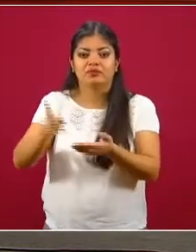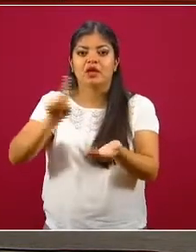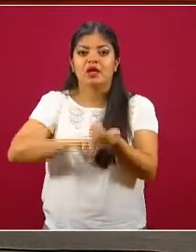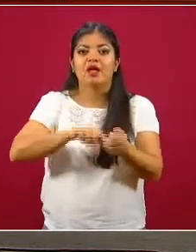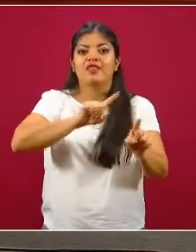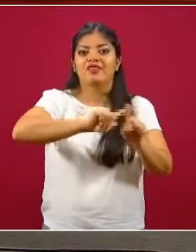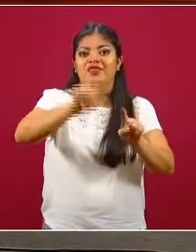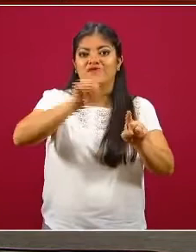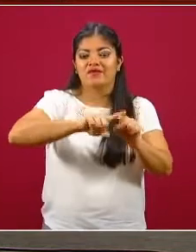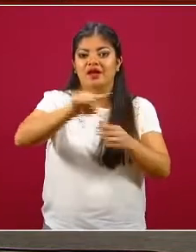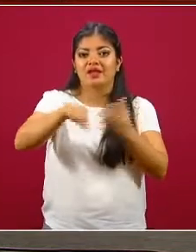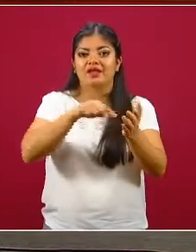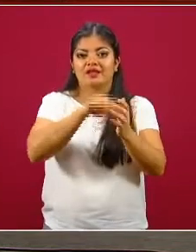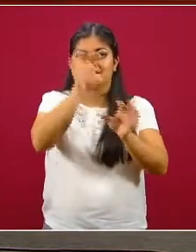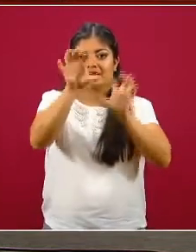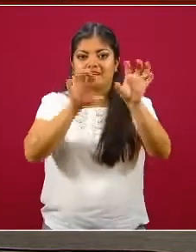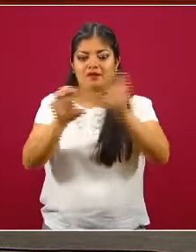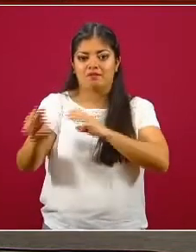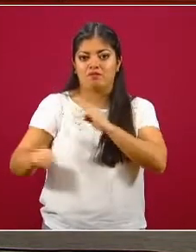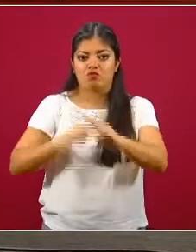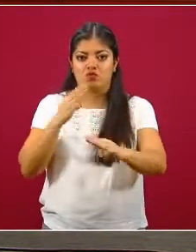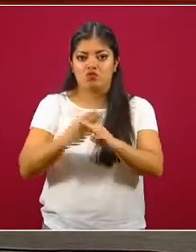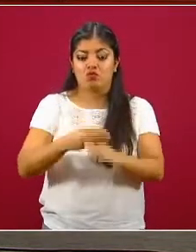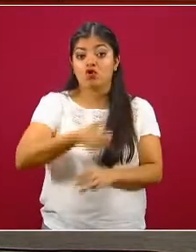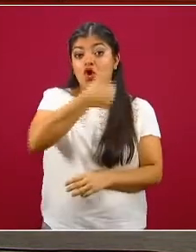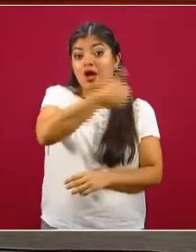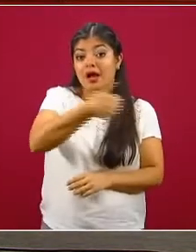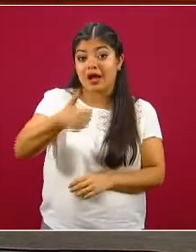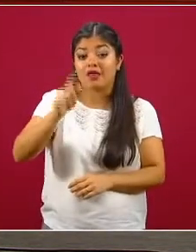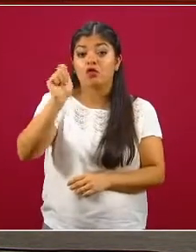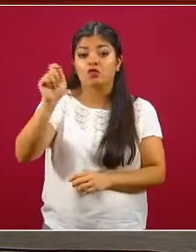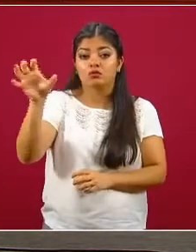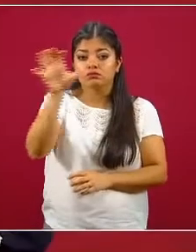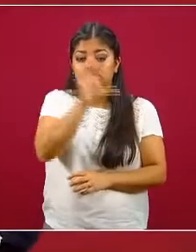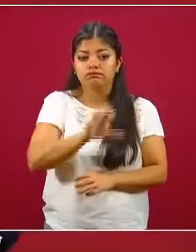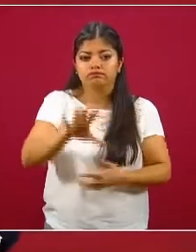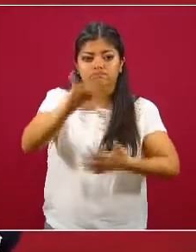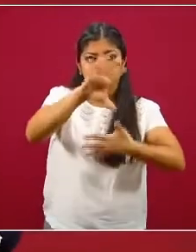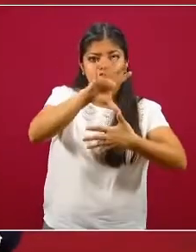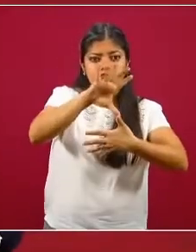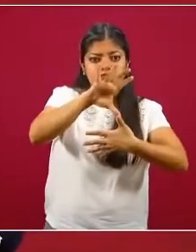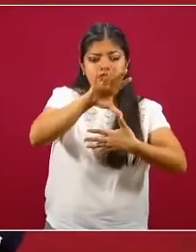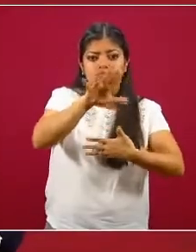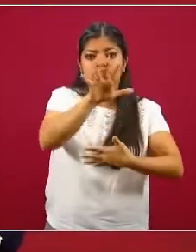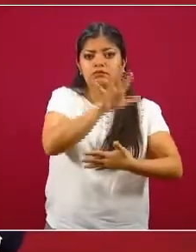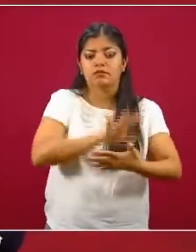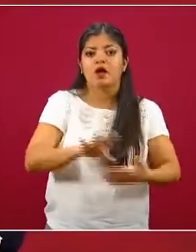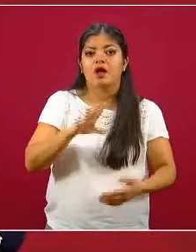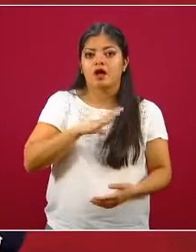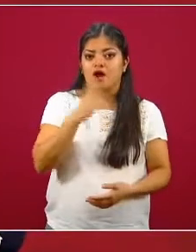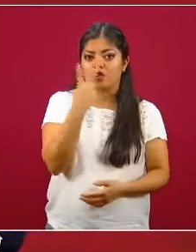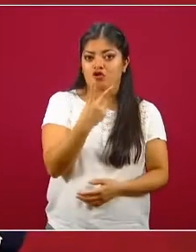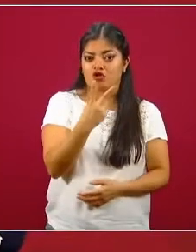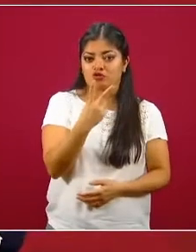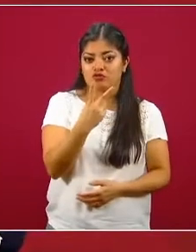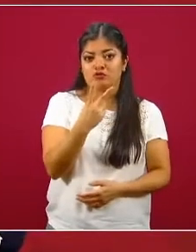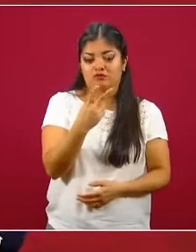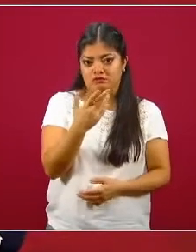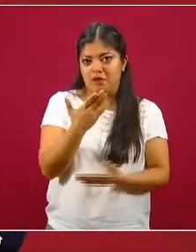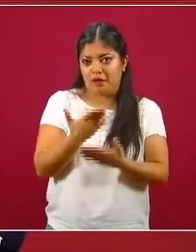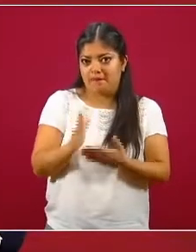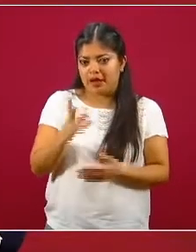diferentes regiones del mundo. Uno por cada región del mundo y en el caso de las Américas, dos aparte del de México.